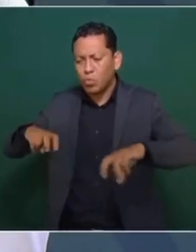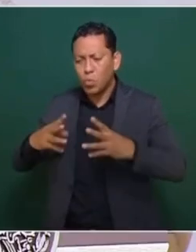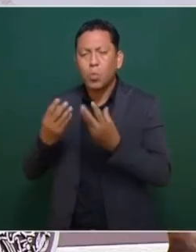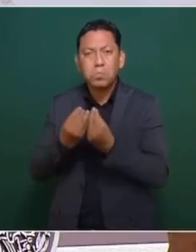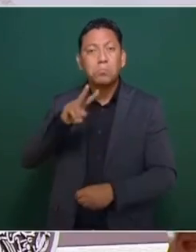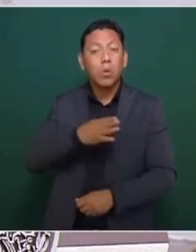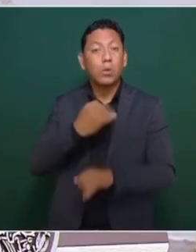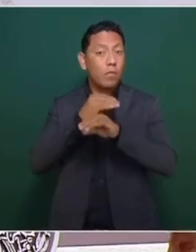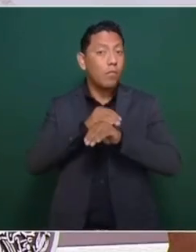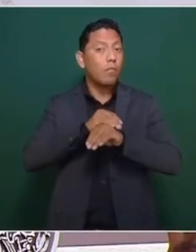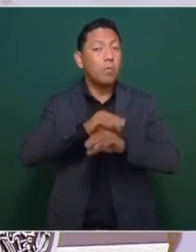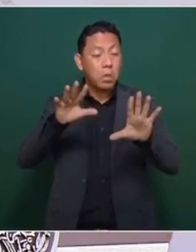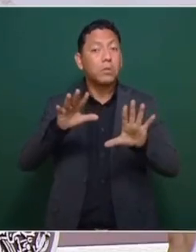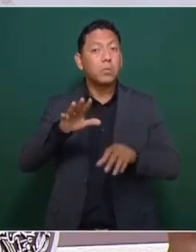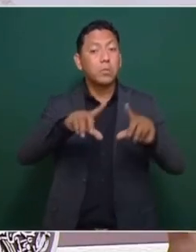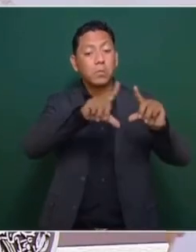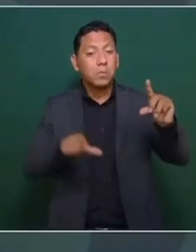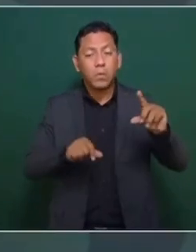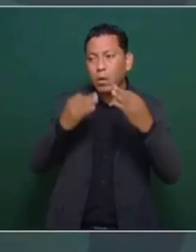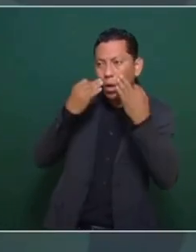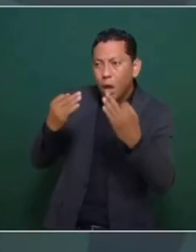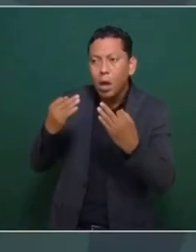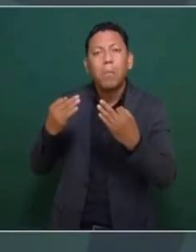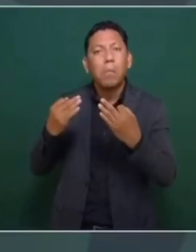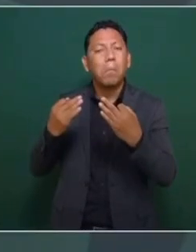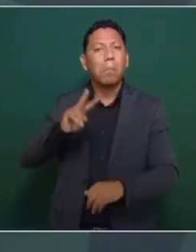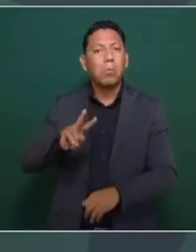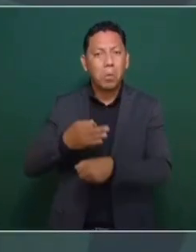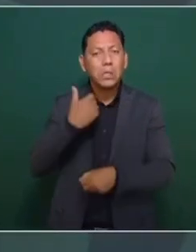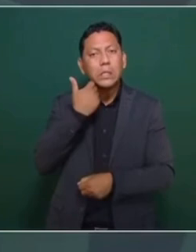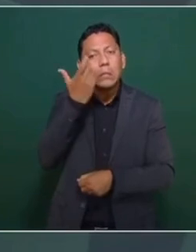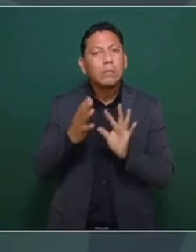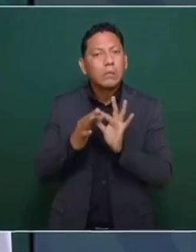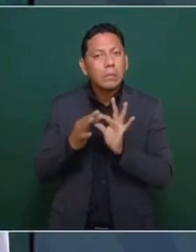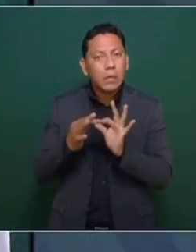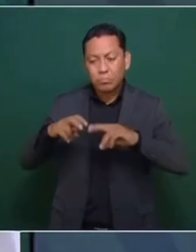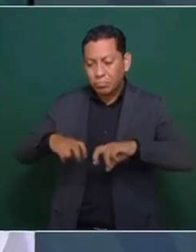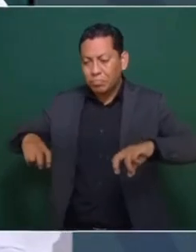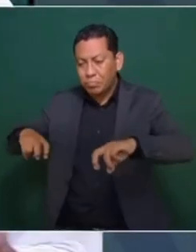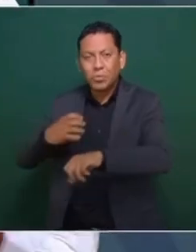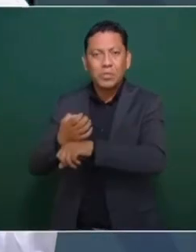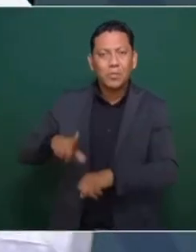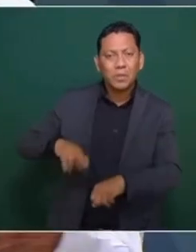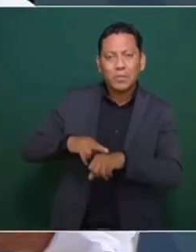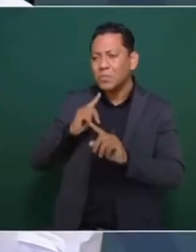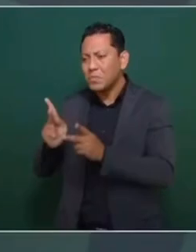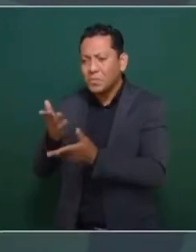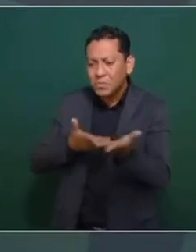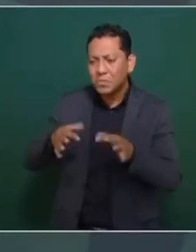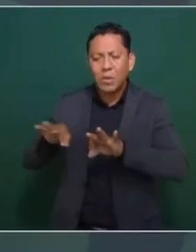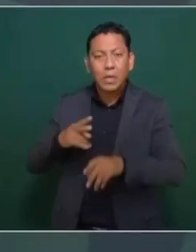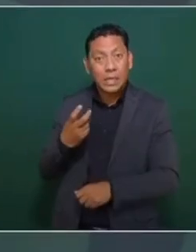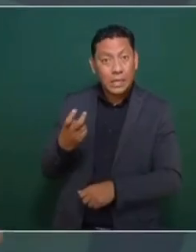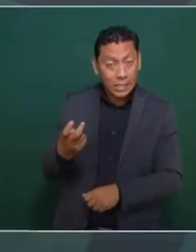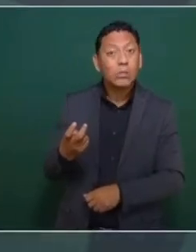mensaje a la nación. Y aquí quiero aprovechar que este trabajo de buscar la unidad